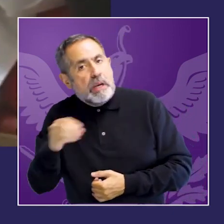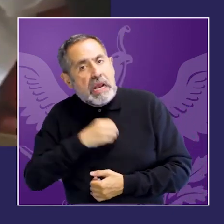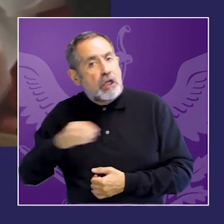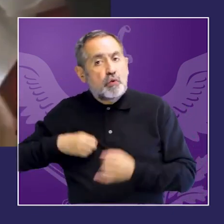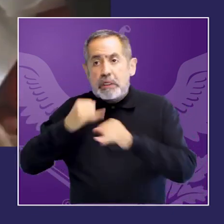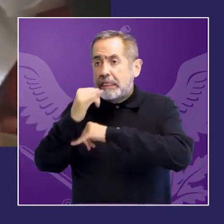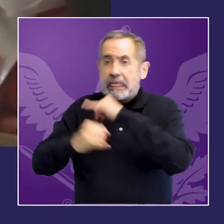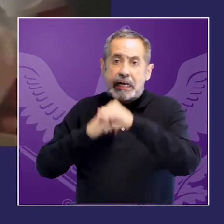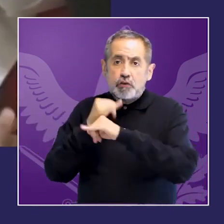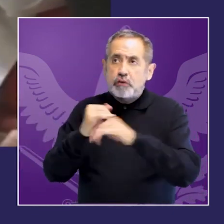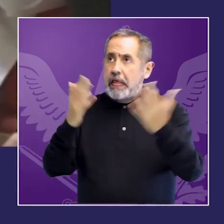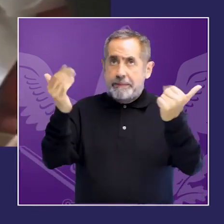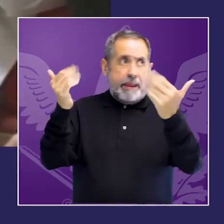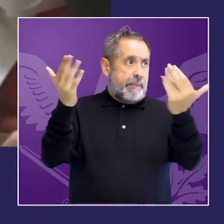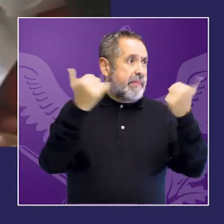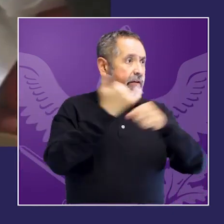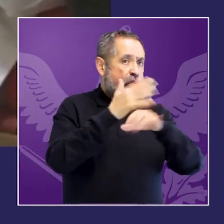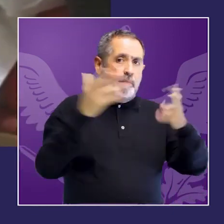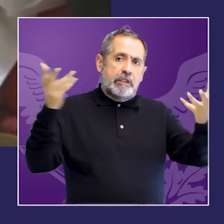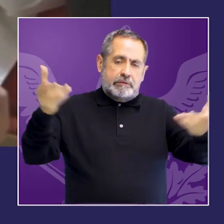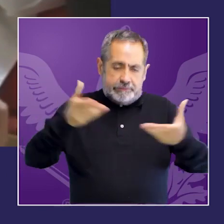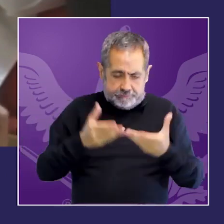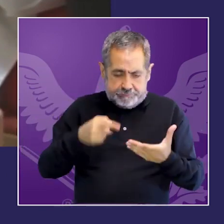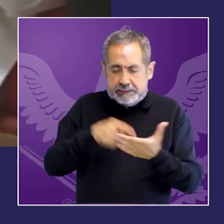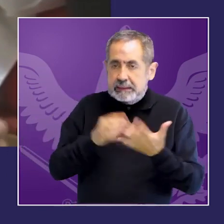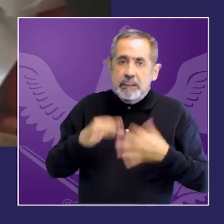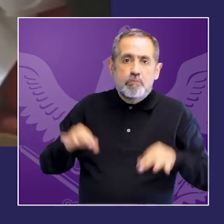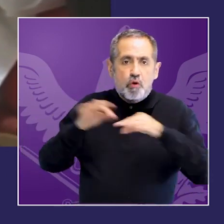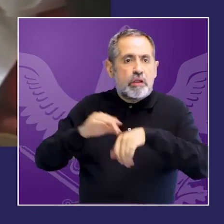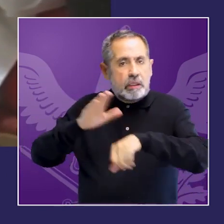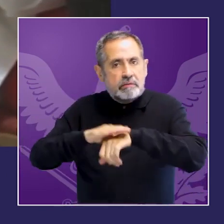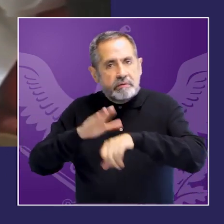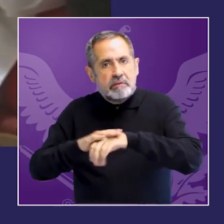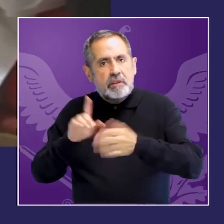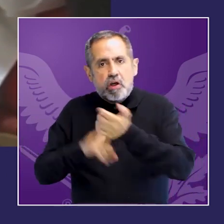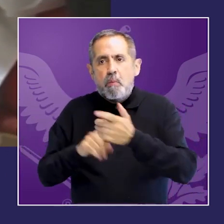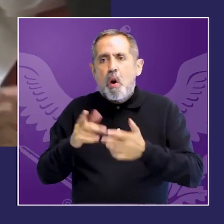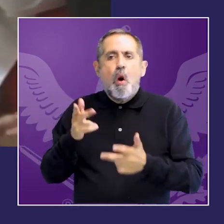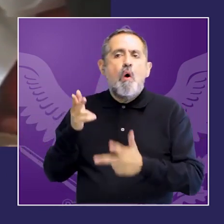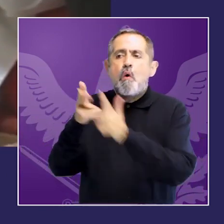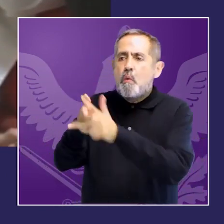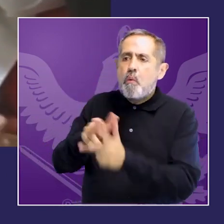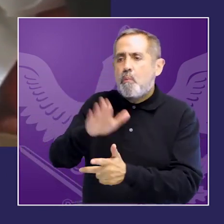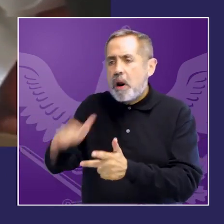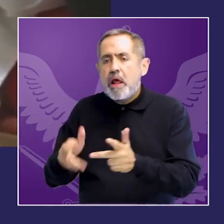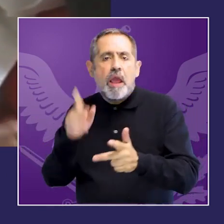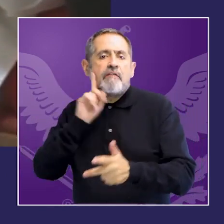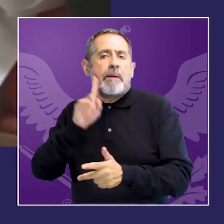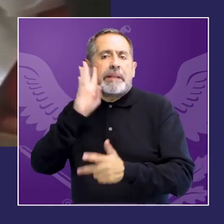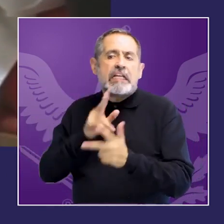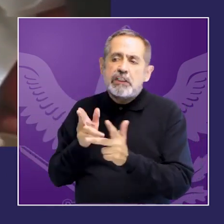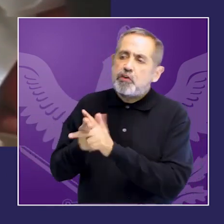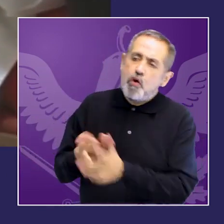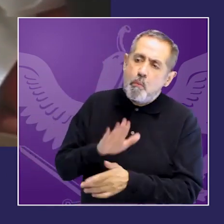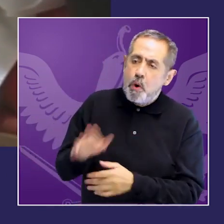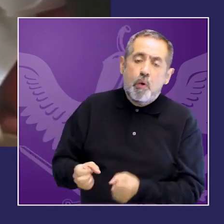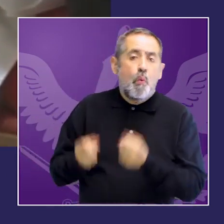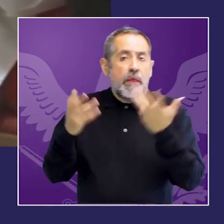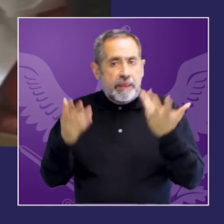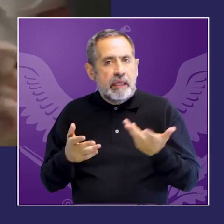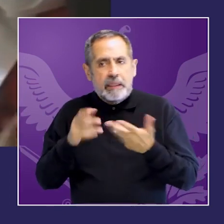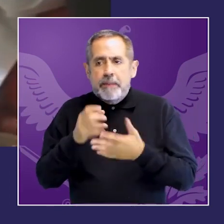es una obligación internacional y el ejercicio además no solo nos requiere en el caso de femicidio feminicidio